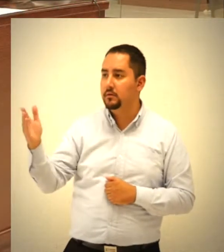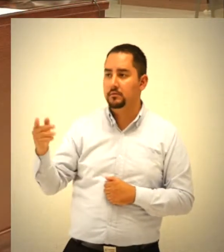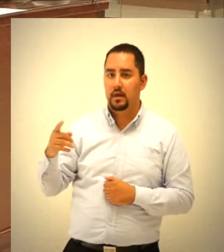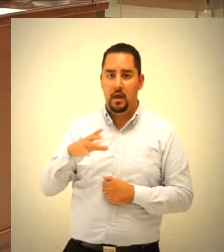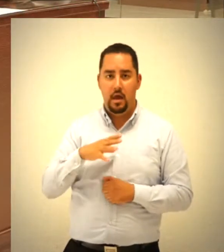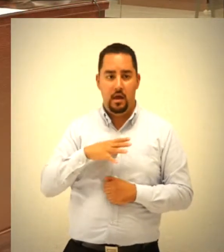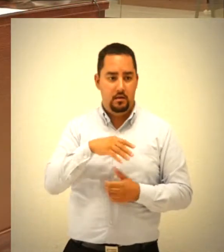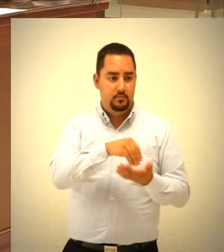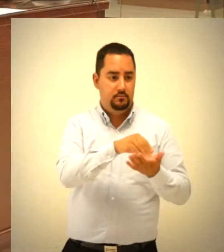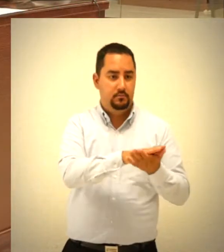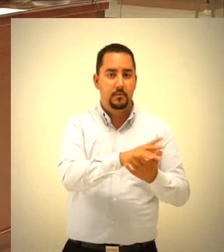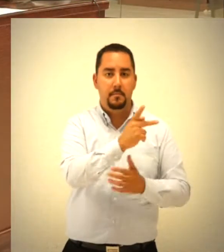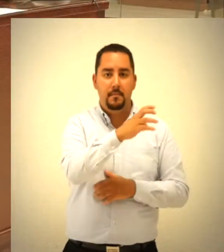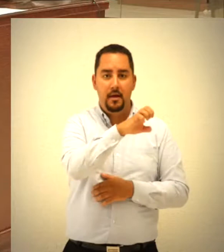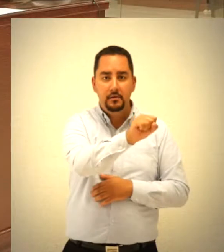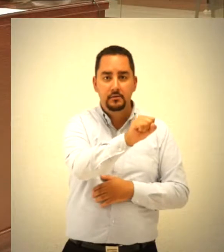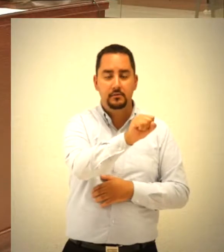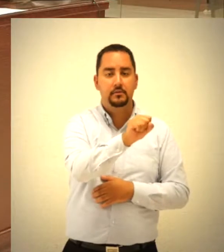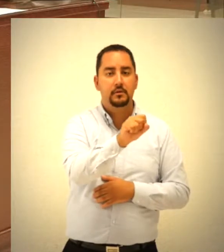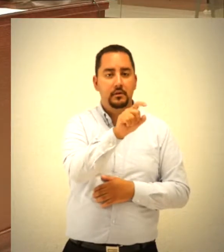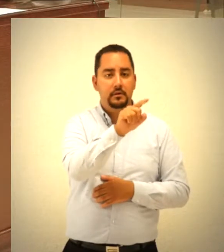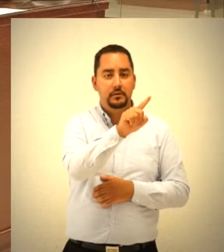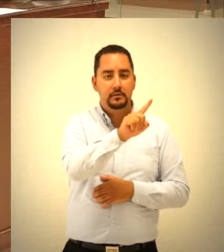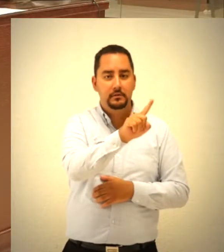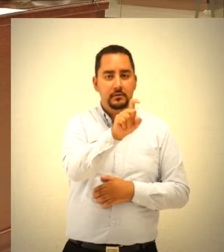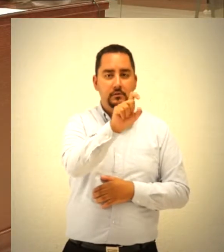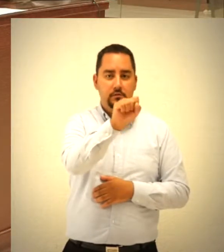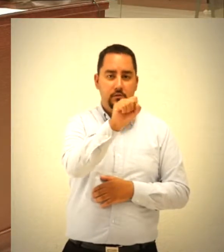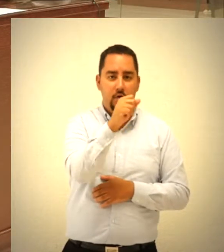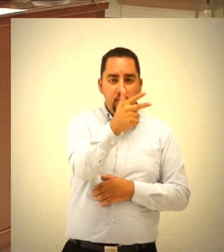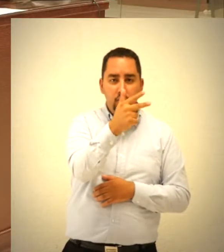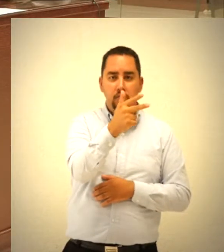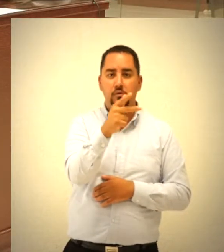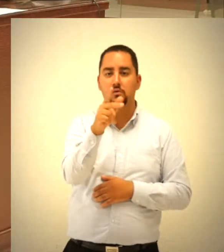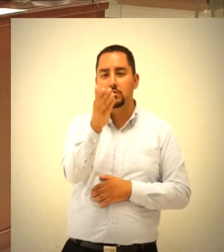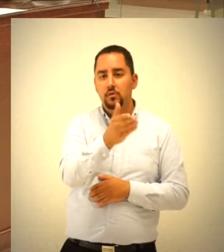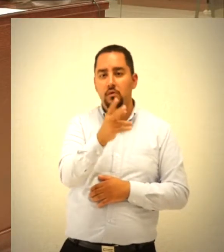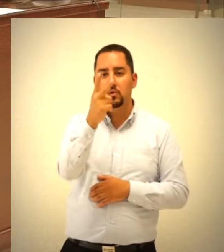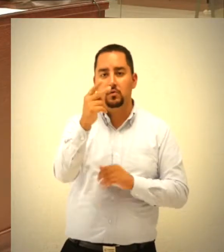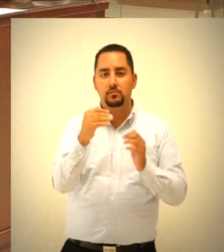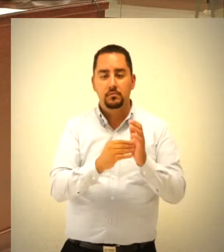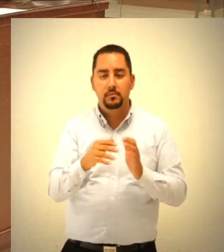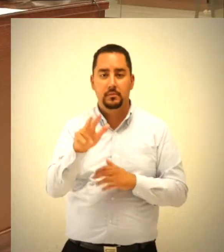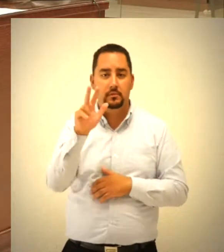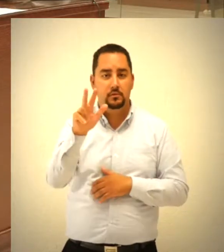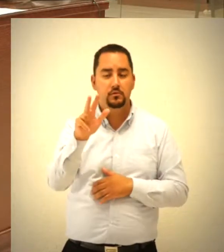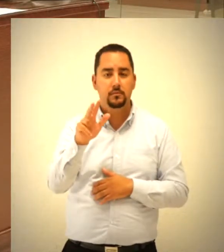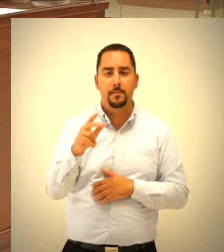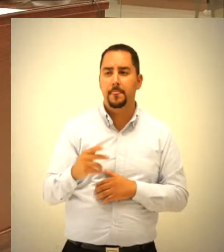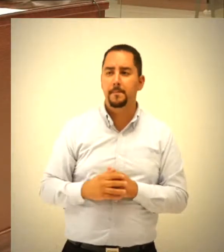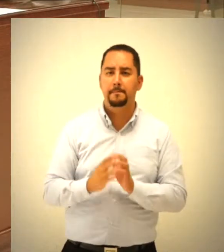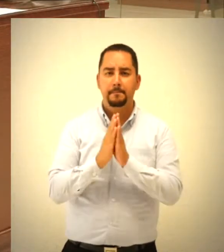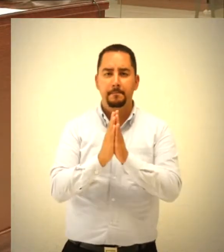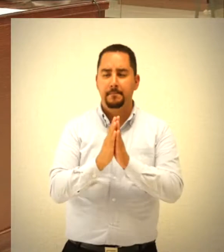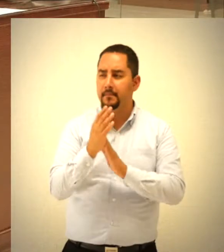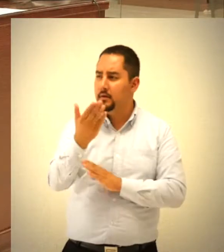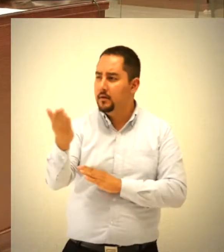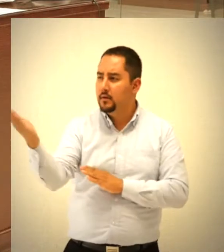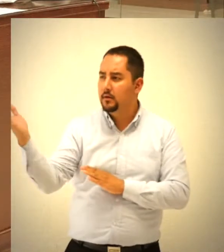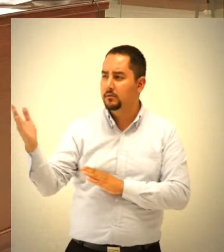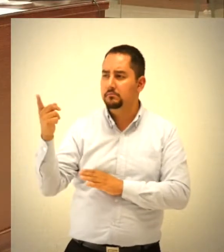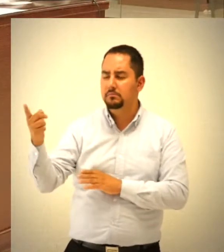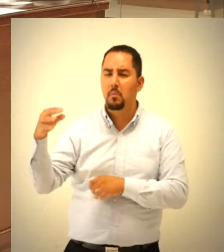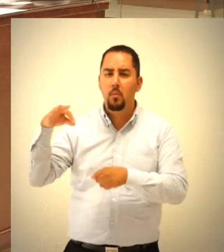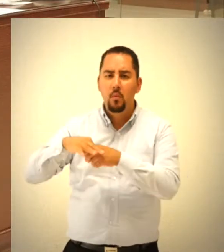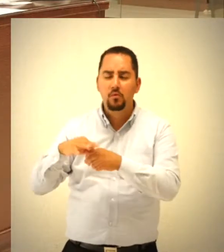expediente identificado con la clave PES, guión 168, diagonal 2018, por el que se solicita el sentido de su voto.